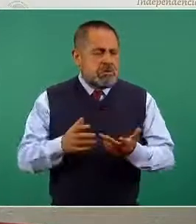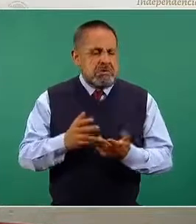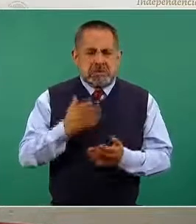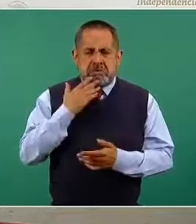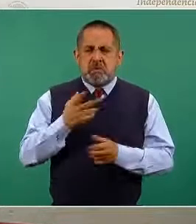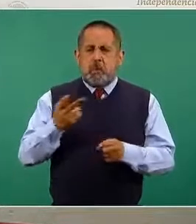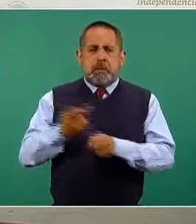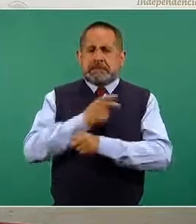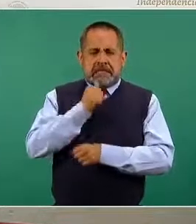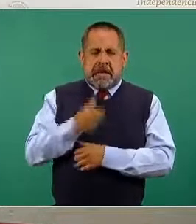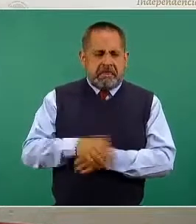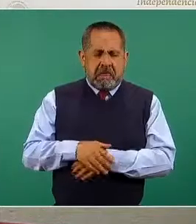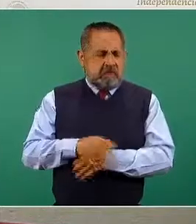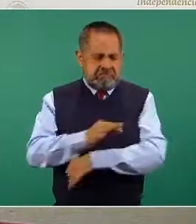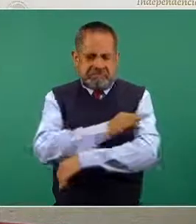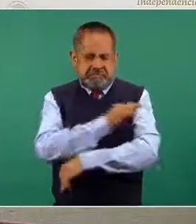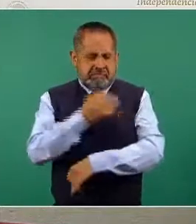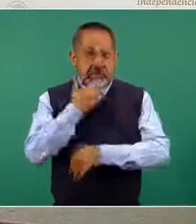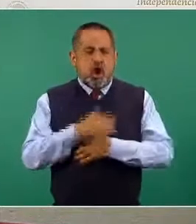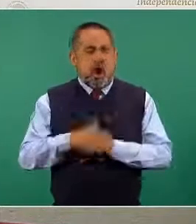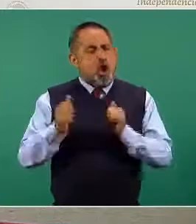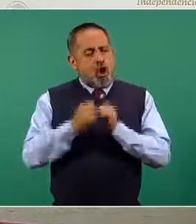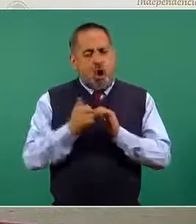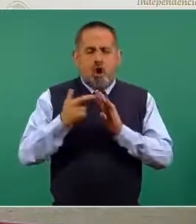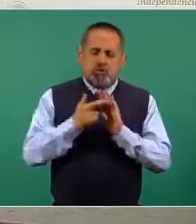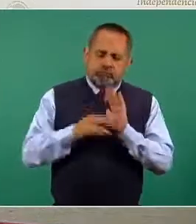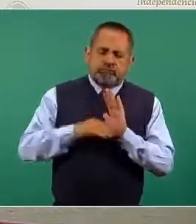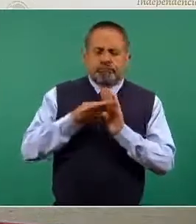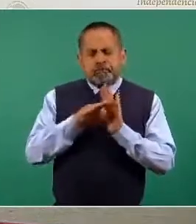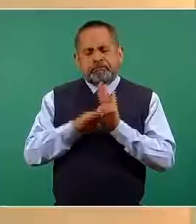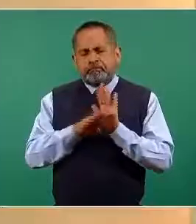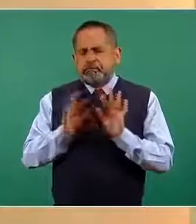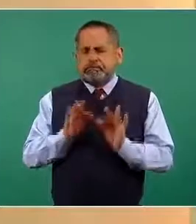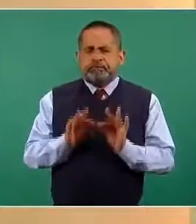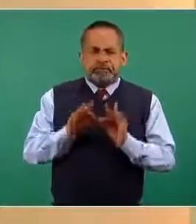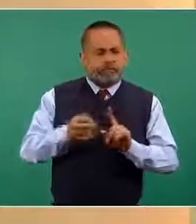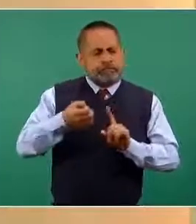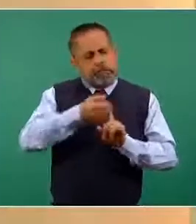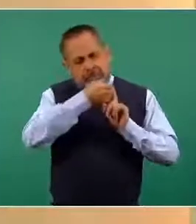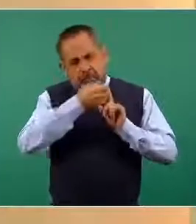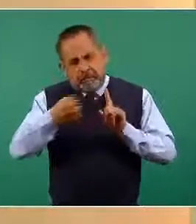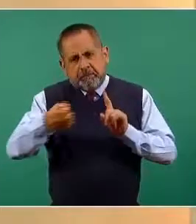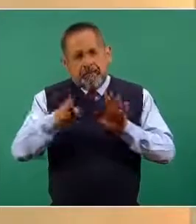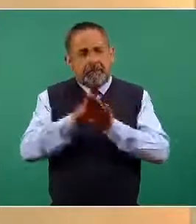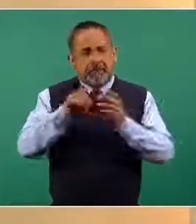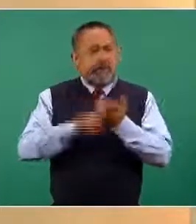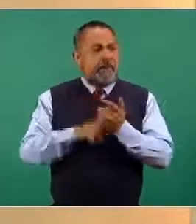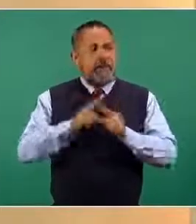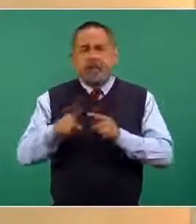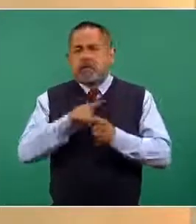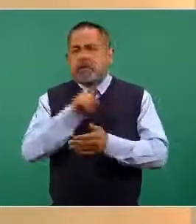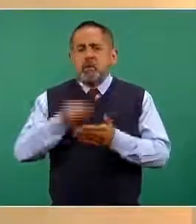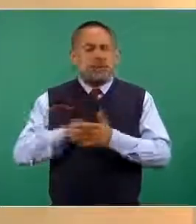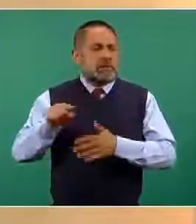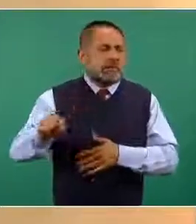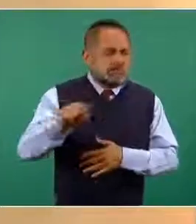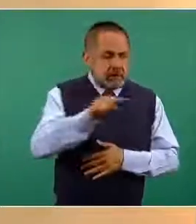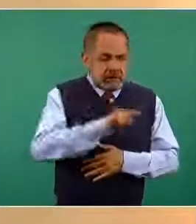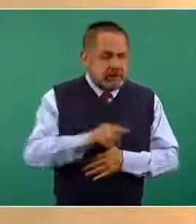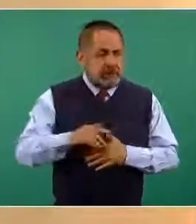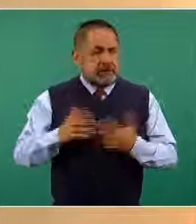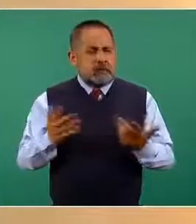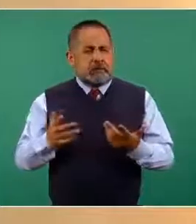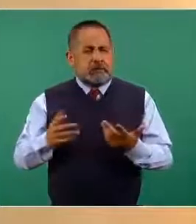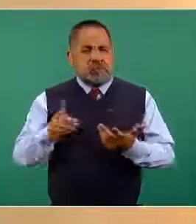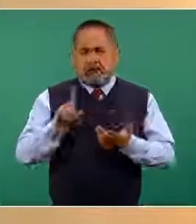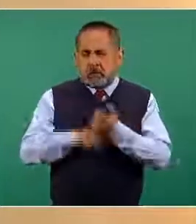además tenemos un buen protocolo, como lo estamos operando en los módulos de vacunación y sus